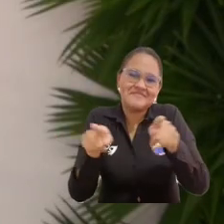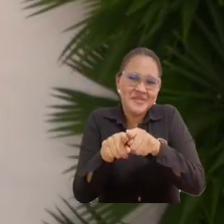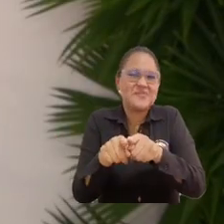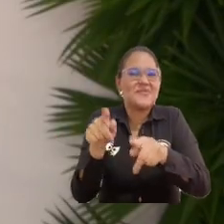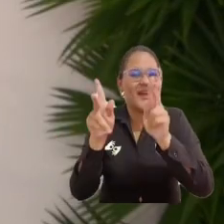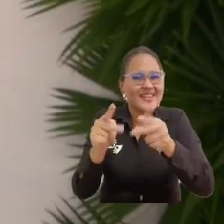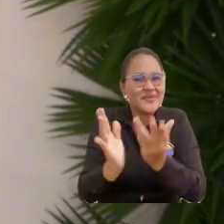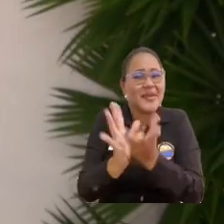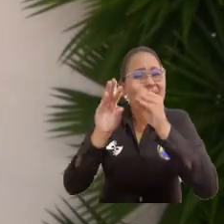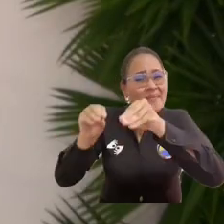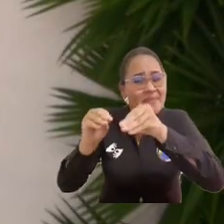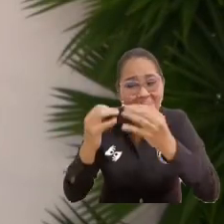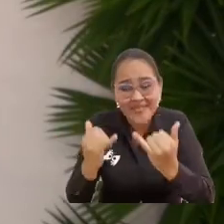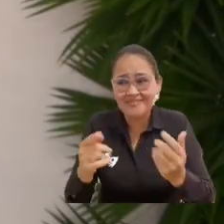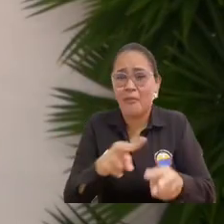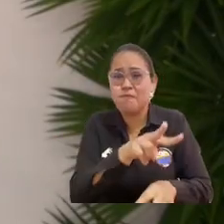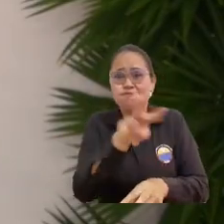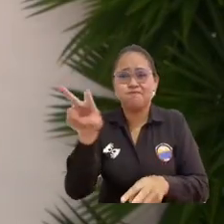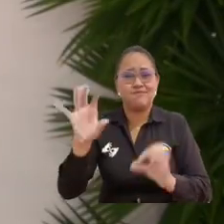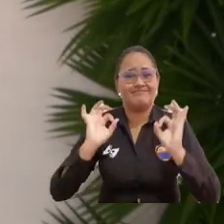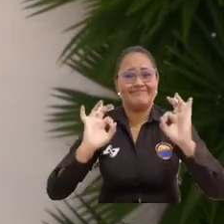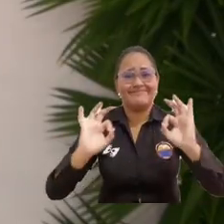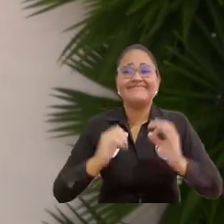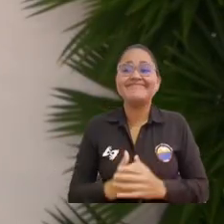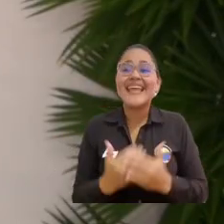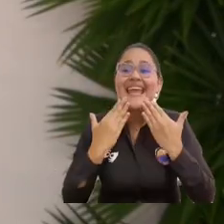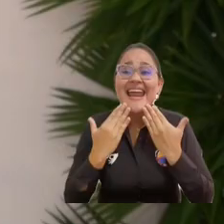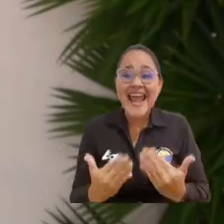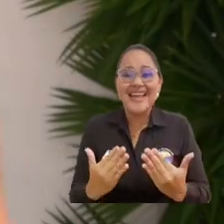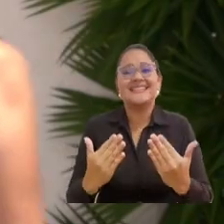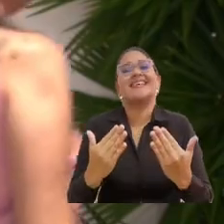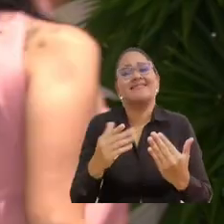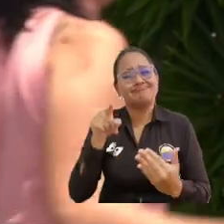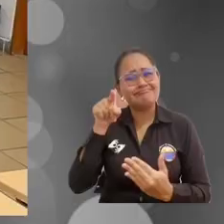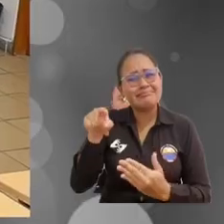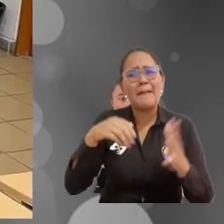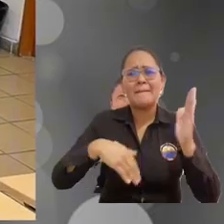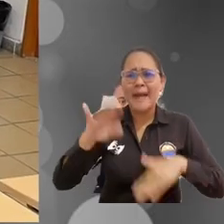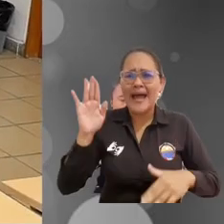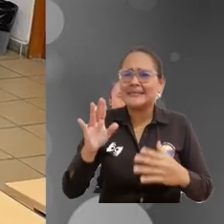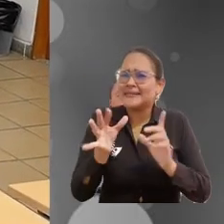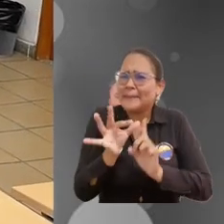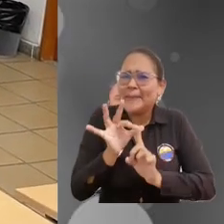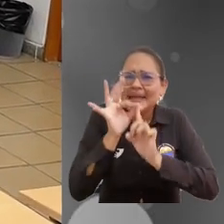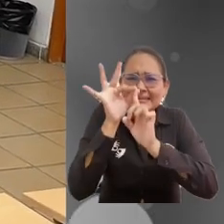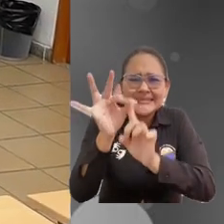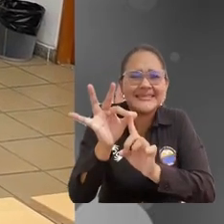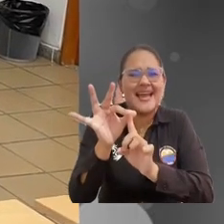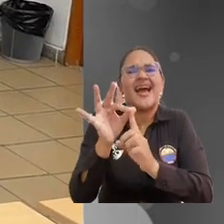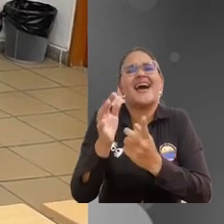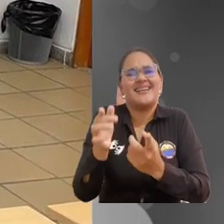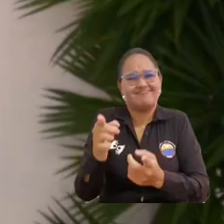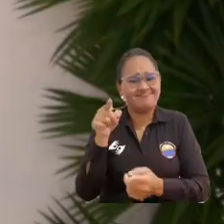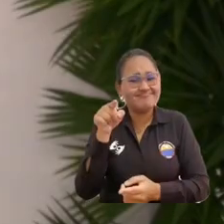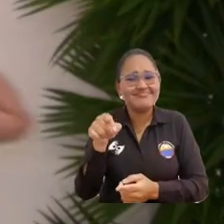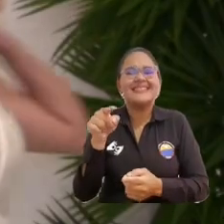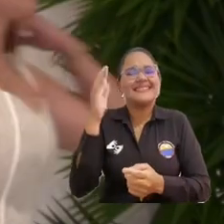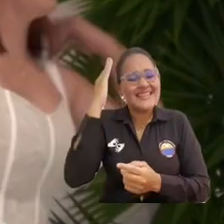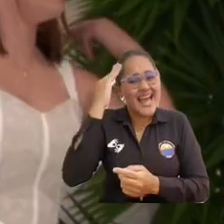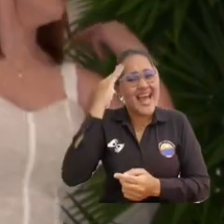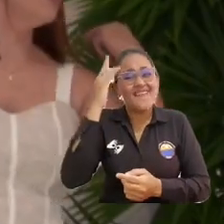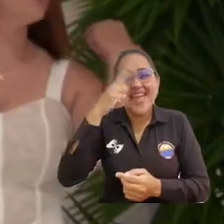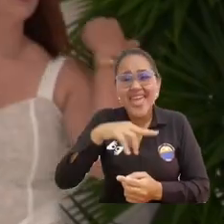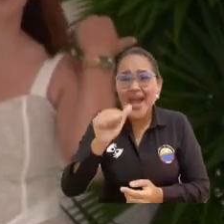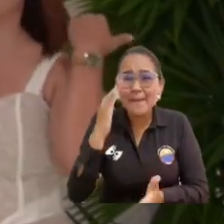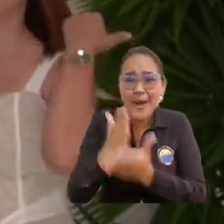agradecida con la universidad porque ha sido muy especial con mi hija, que han demostrado que la querían, que la